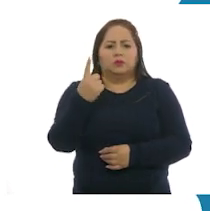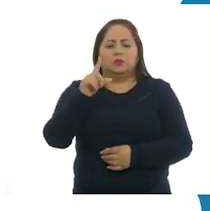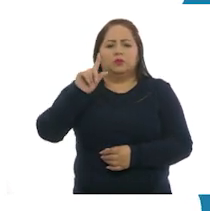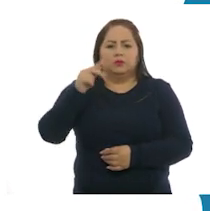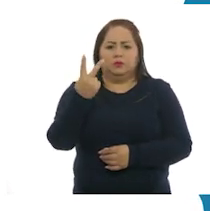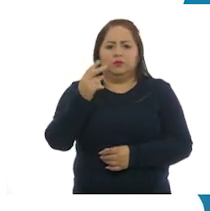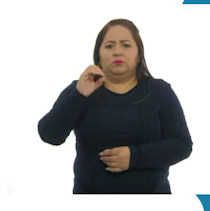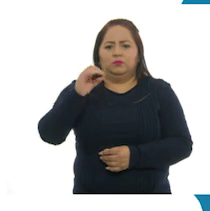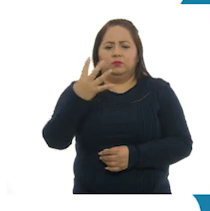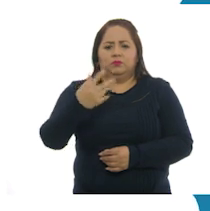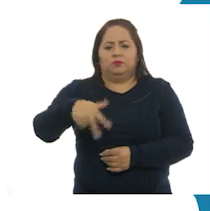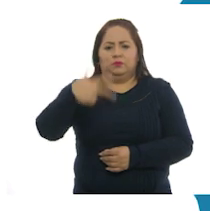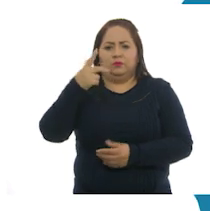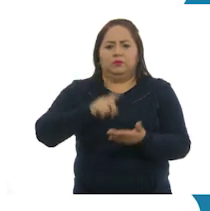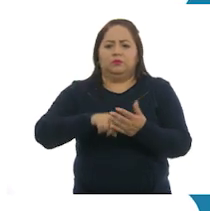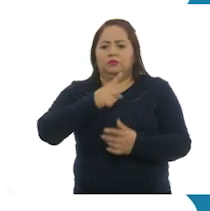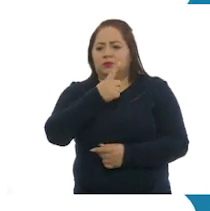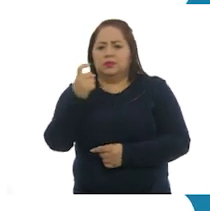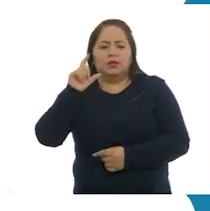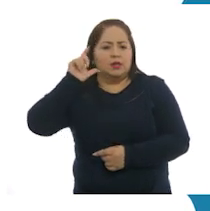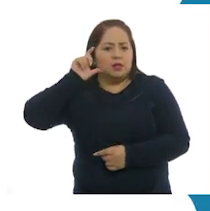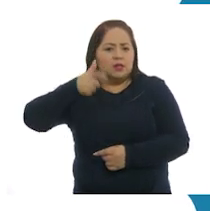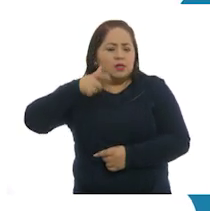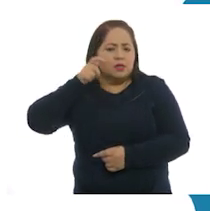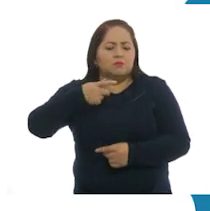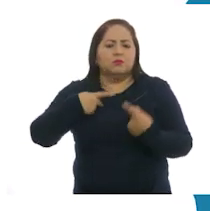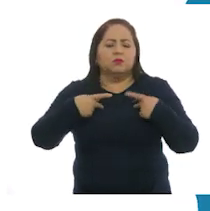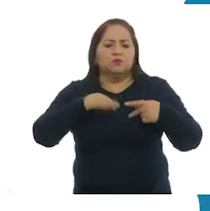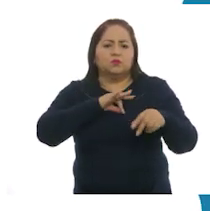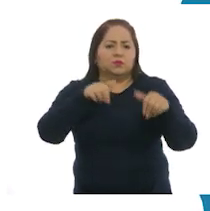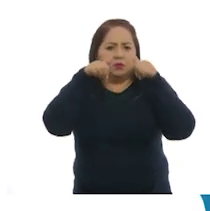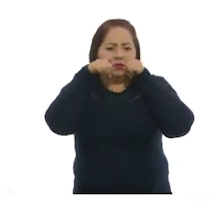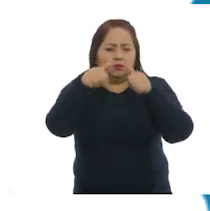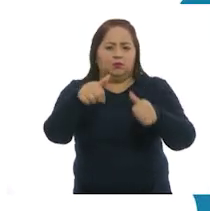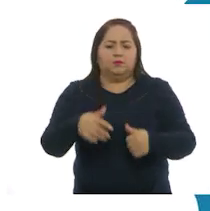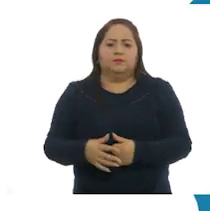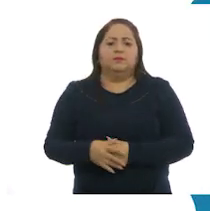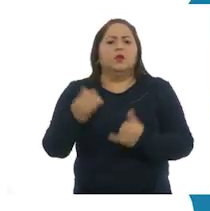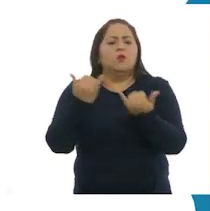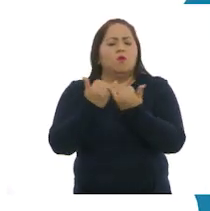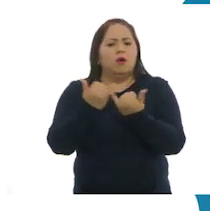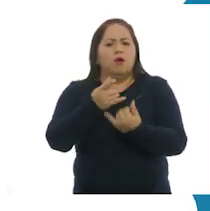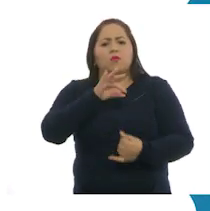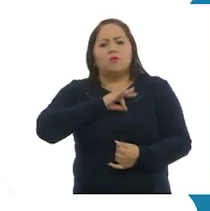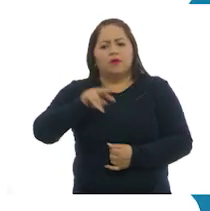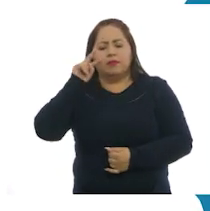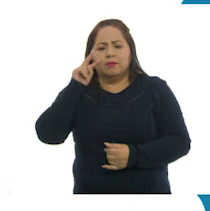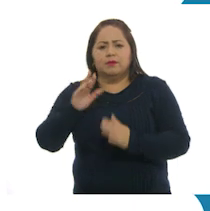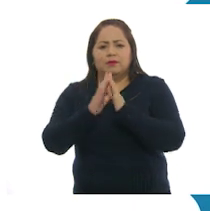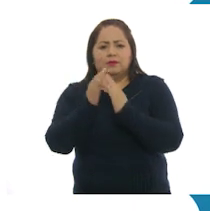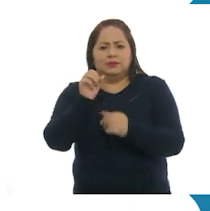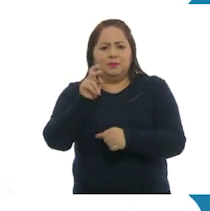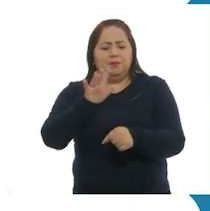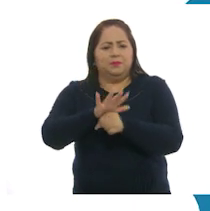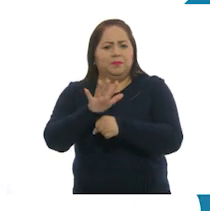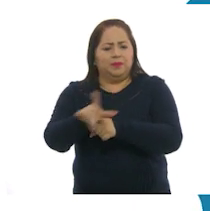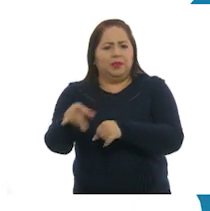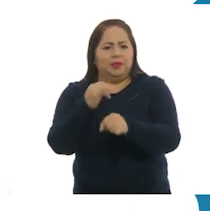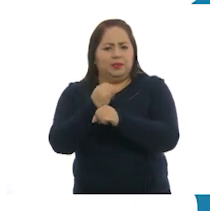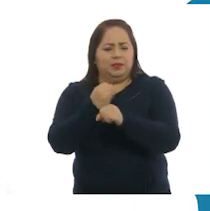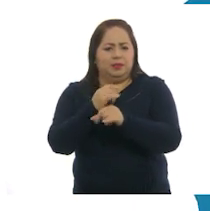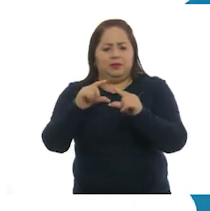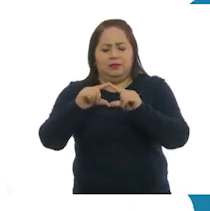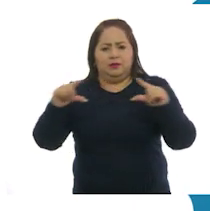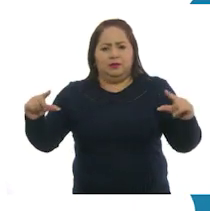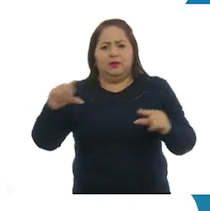5541-72-0413 con 100 líneas. También, puedes encontrar los libros de texto en la